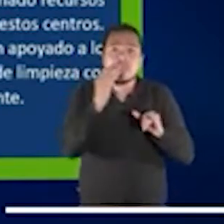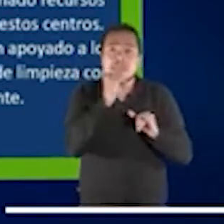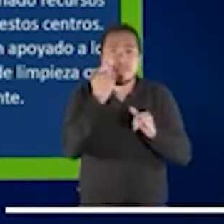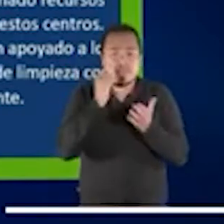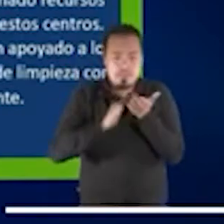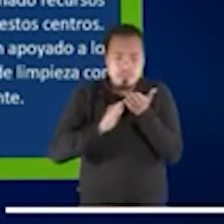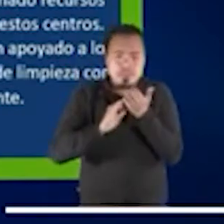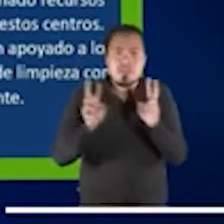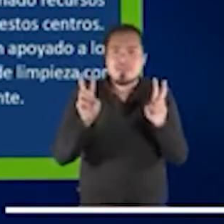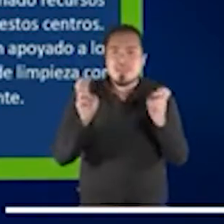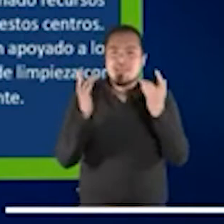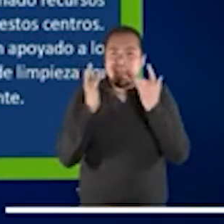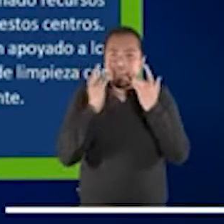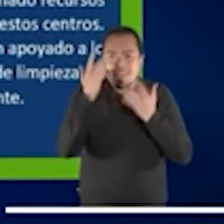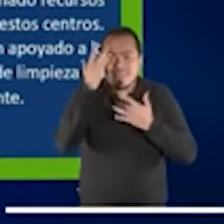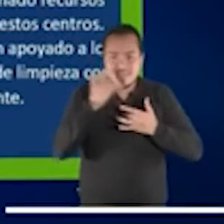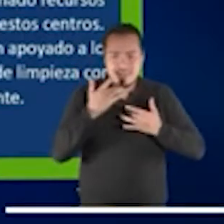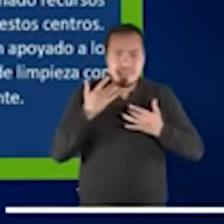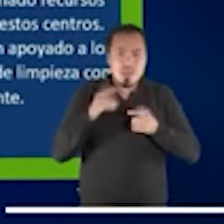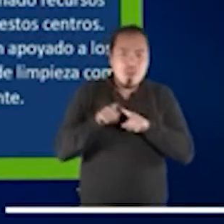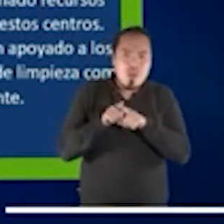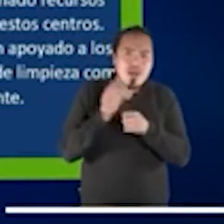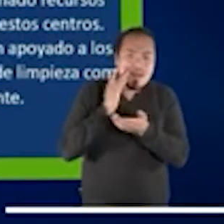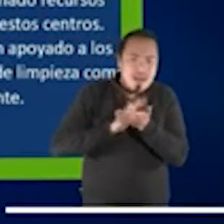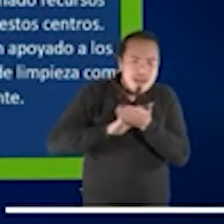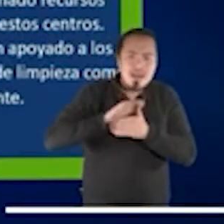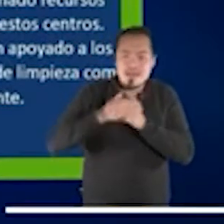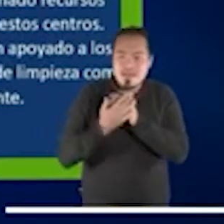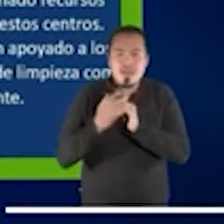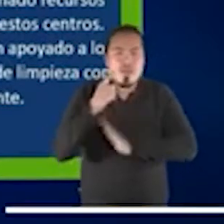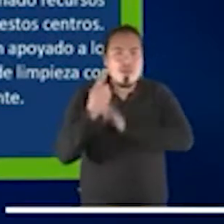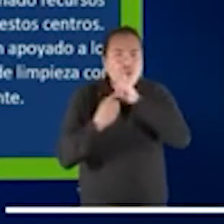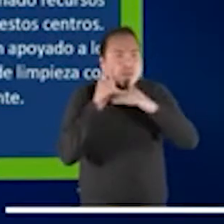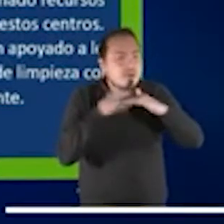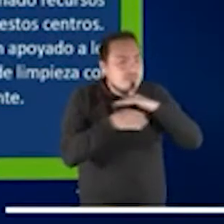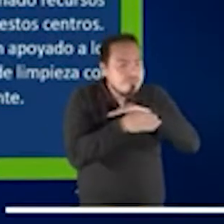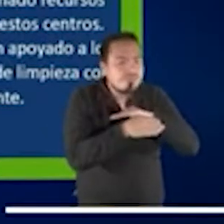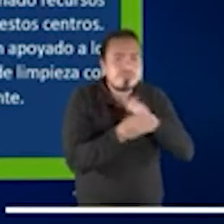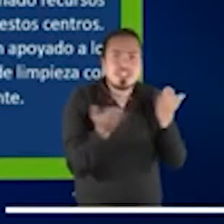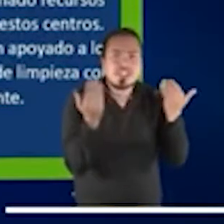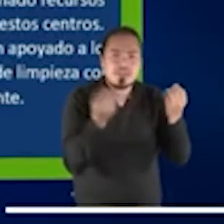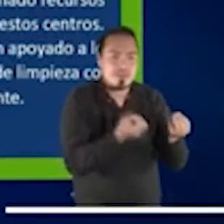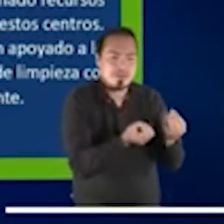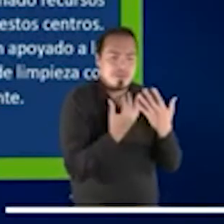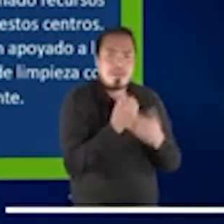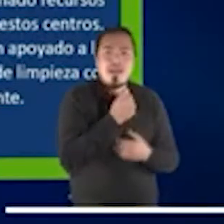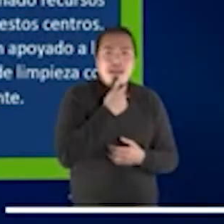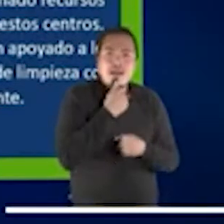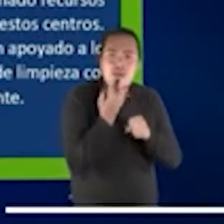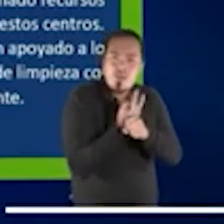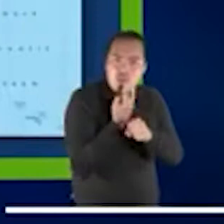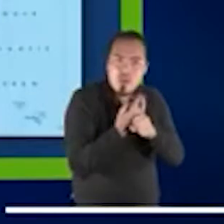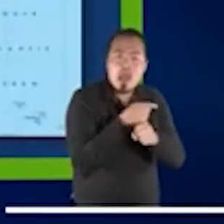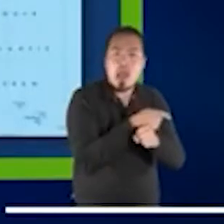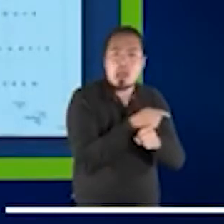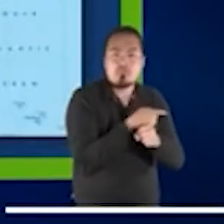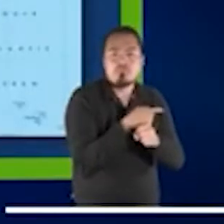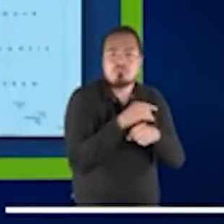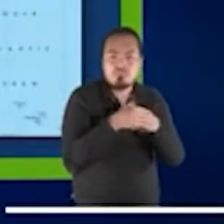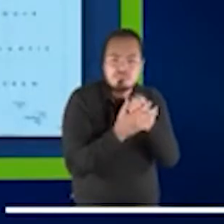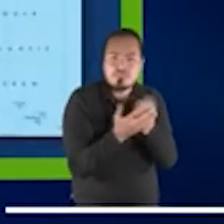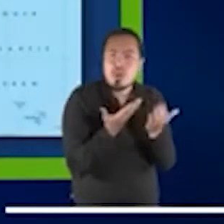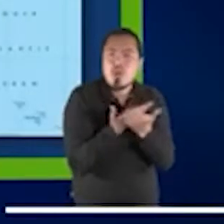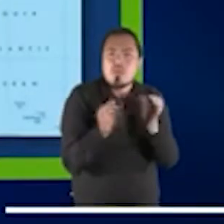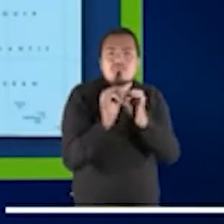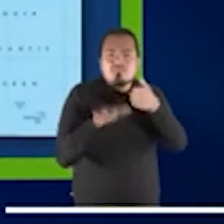tratar de mejorar el acceso al agua y a la higiene básica de los niños privados